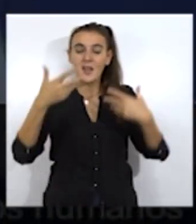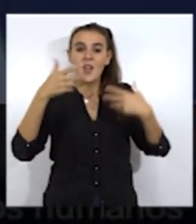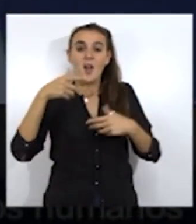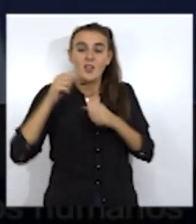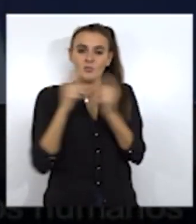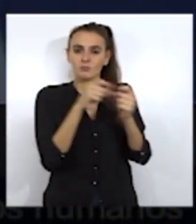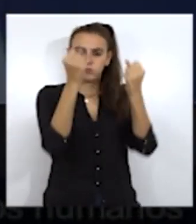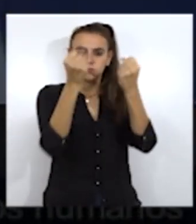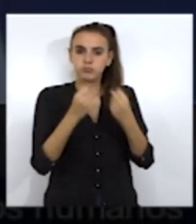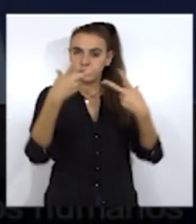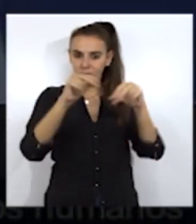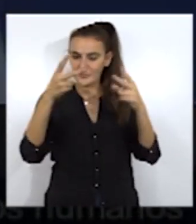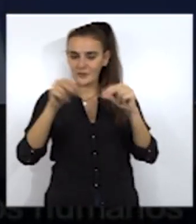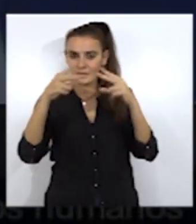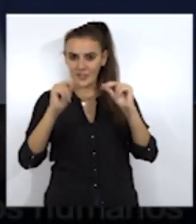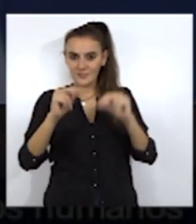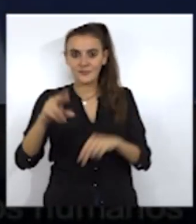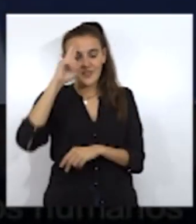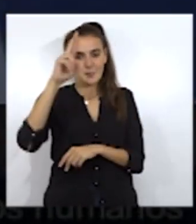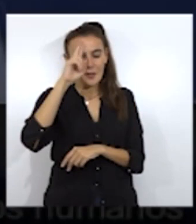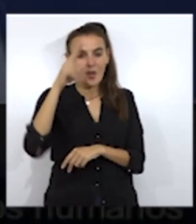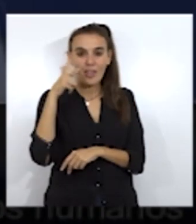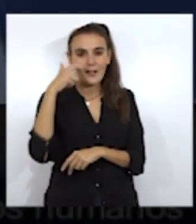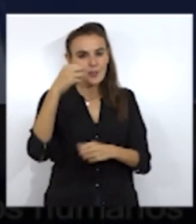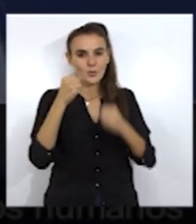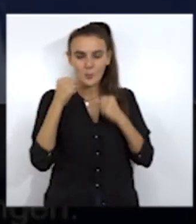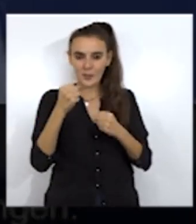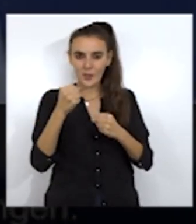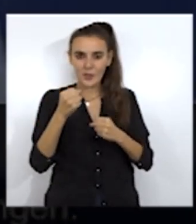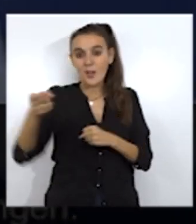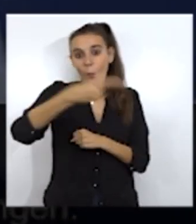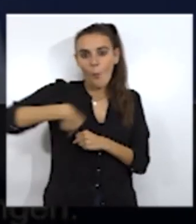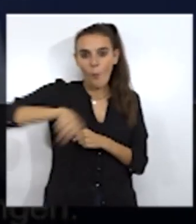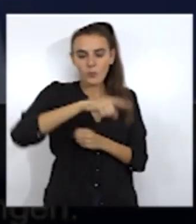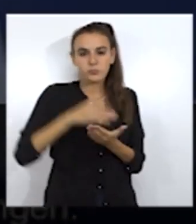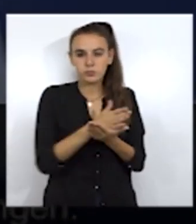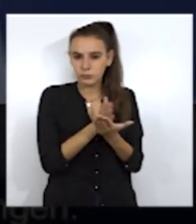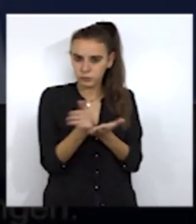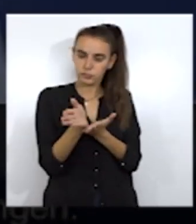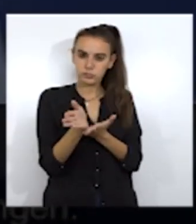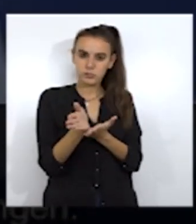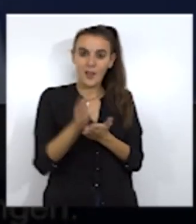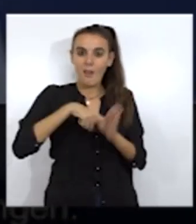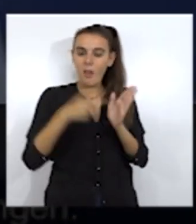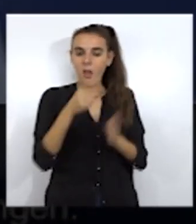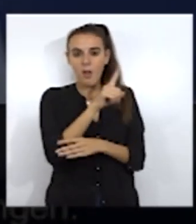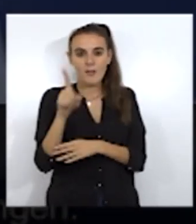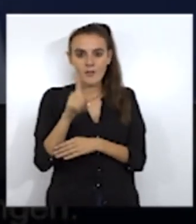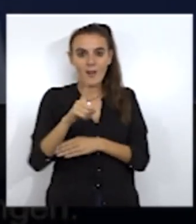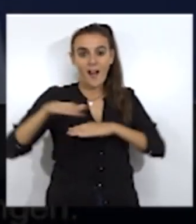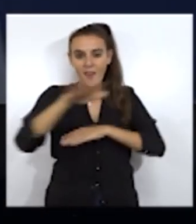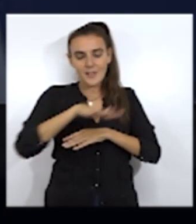Terminemos con las devoluciones en caliente. Respetemos los derechos humanos. Y abramos vías de entradas seguras y legales